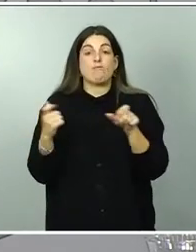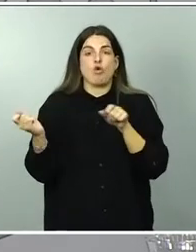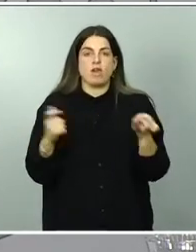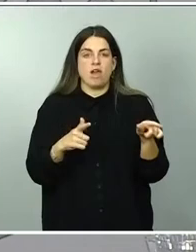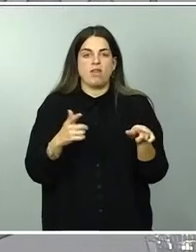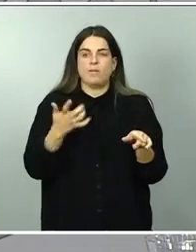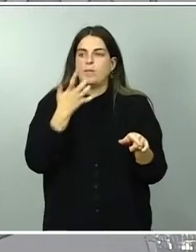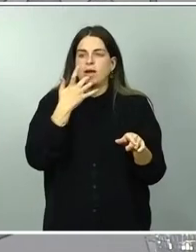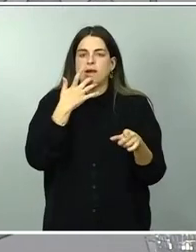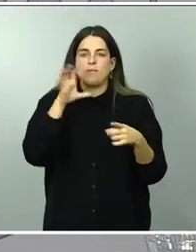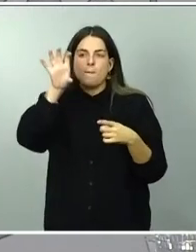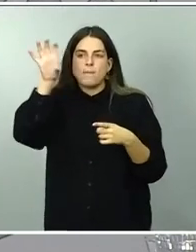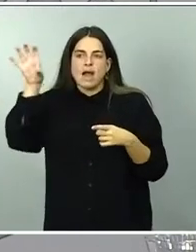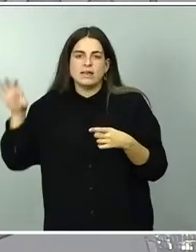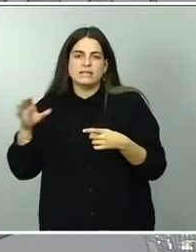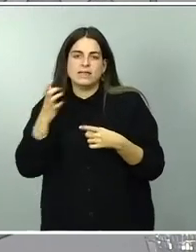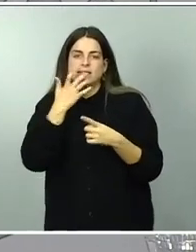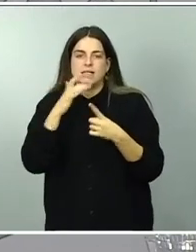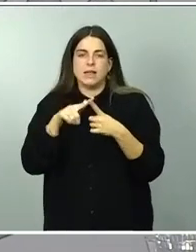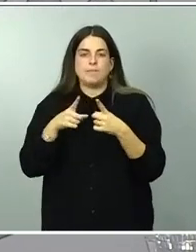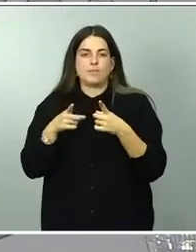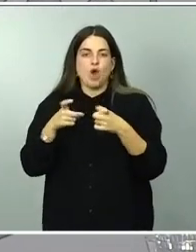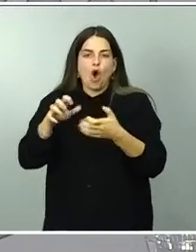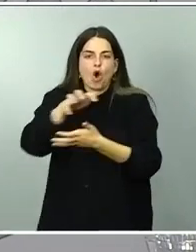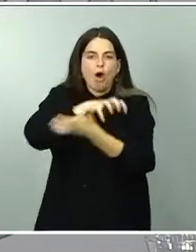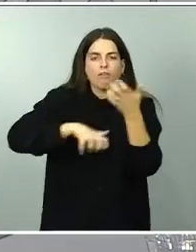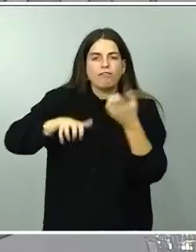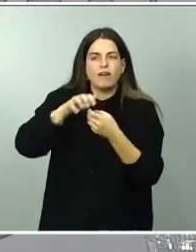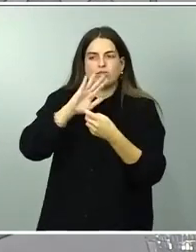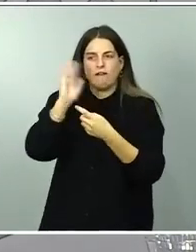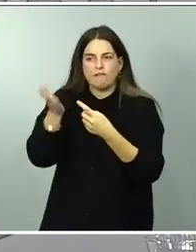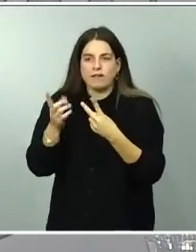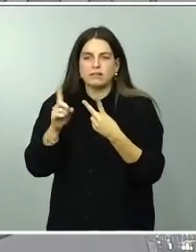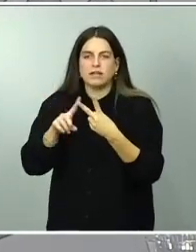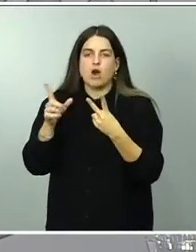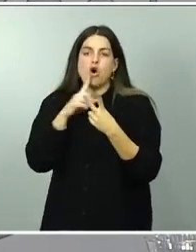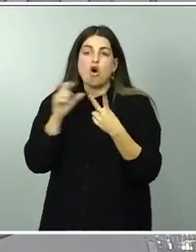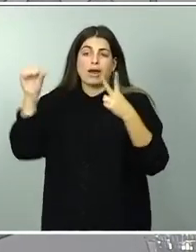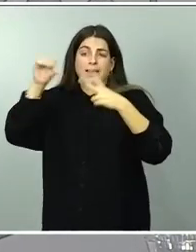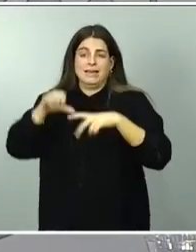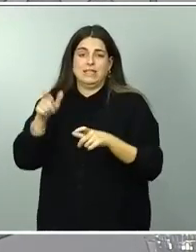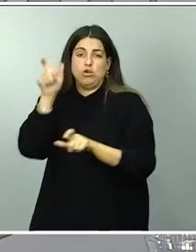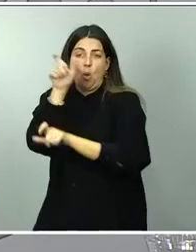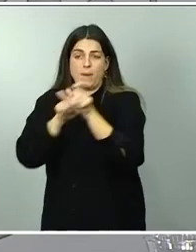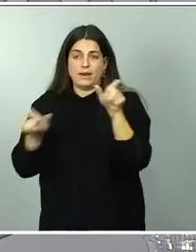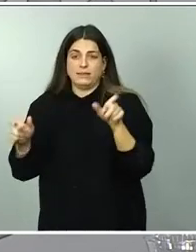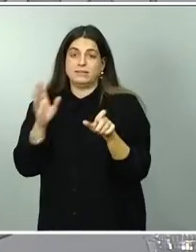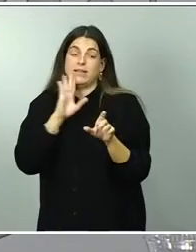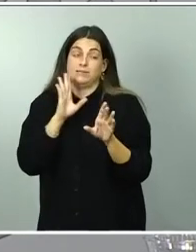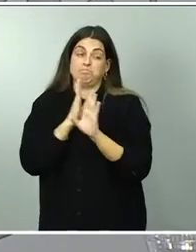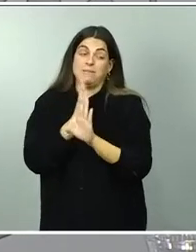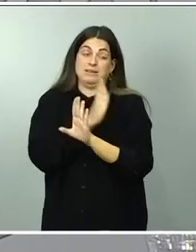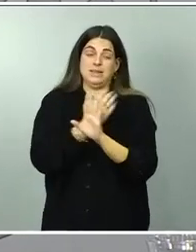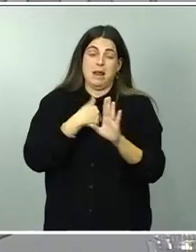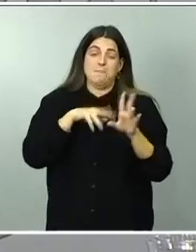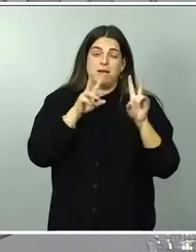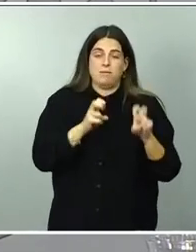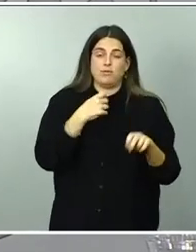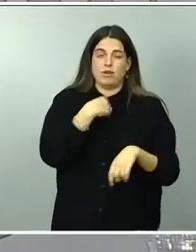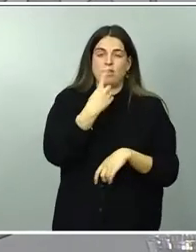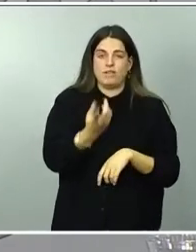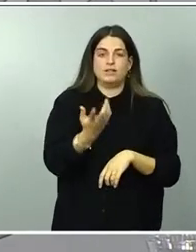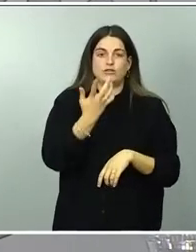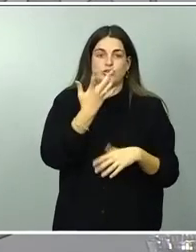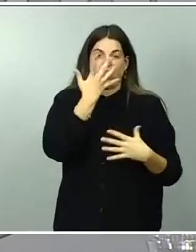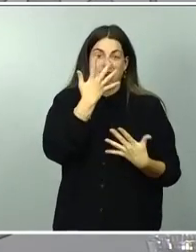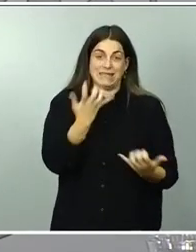afectados por conflictos y crisis humanitarias, lamentablemente y, como decía al principio de mi intervención, agravados en estos